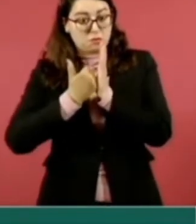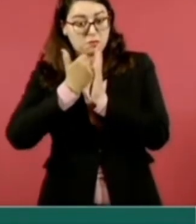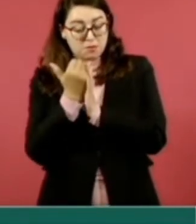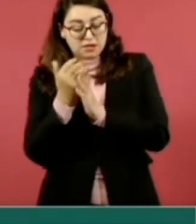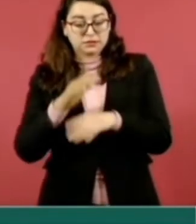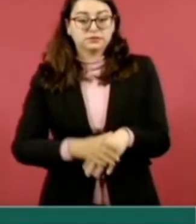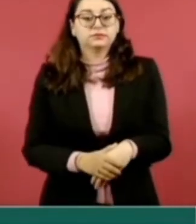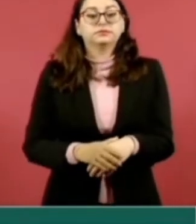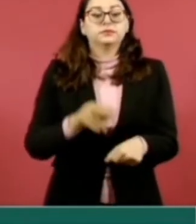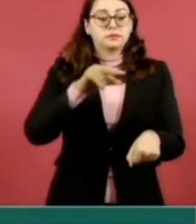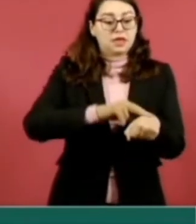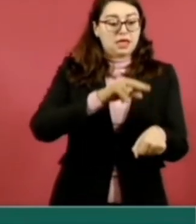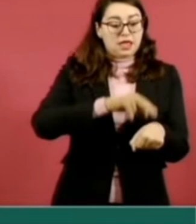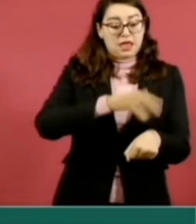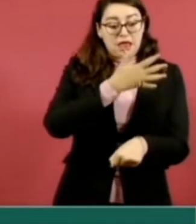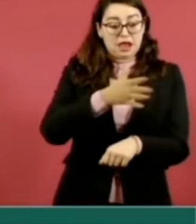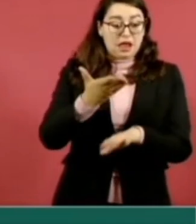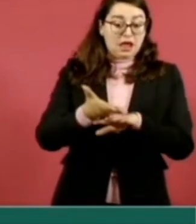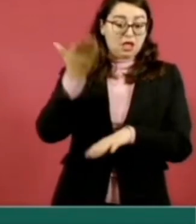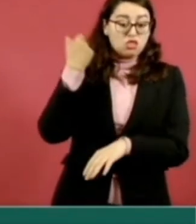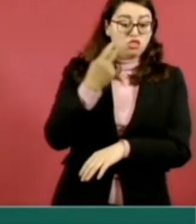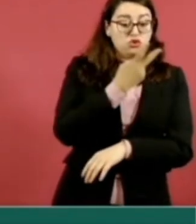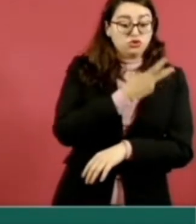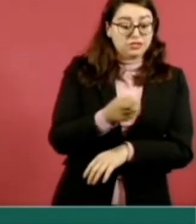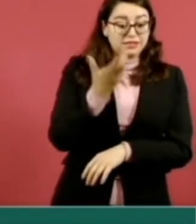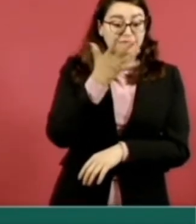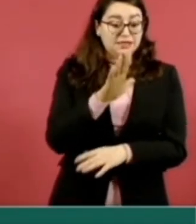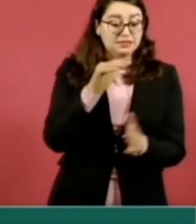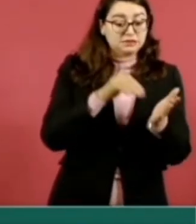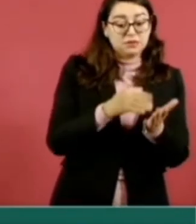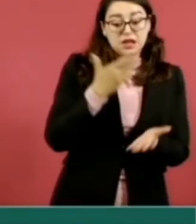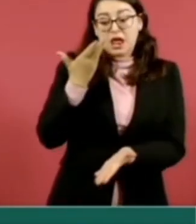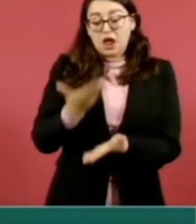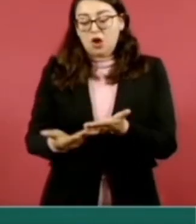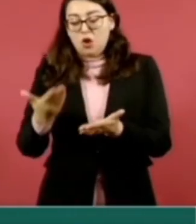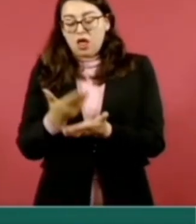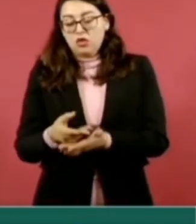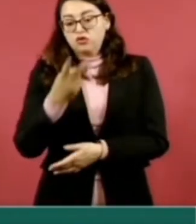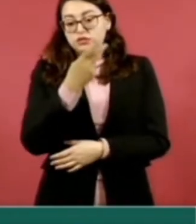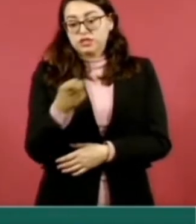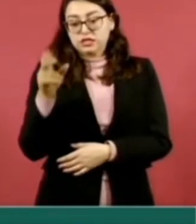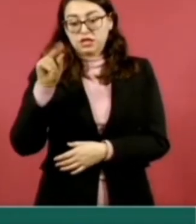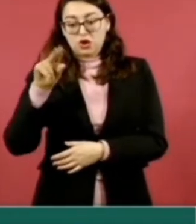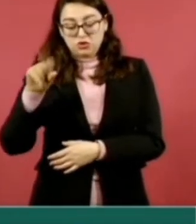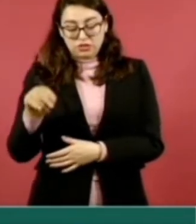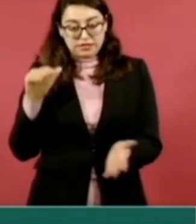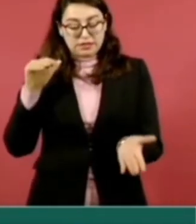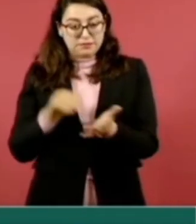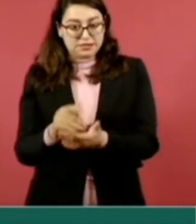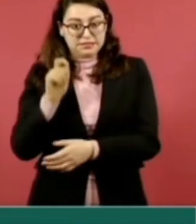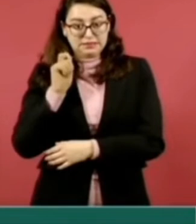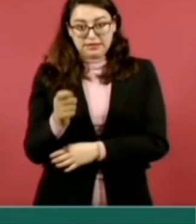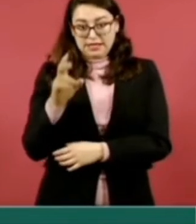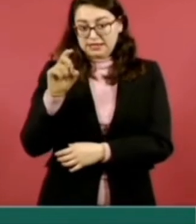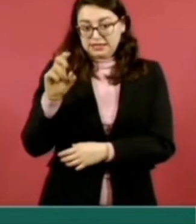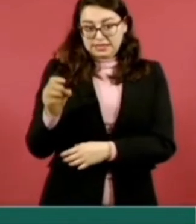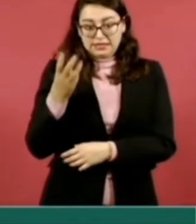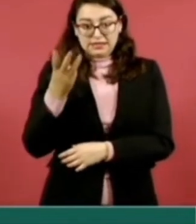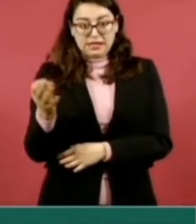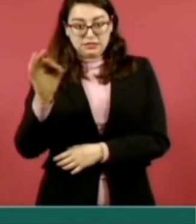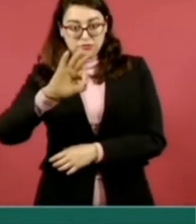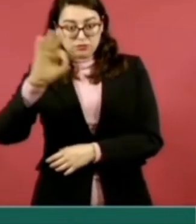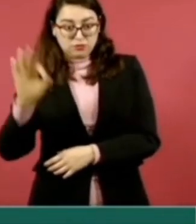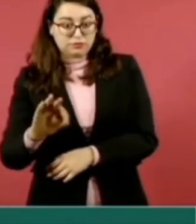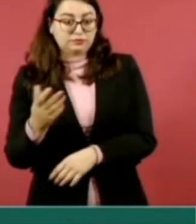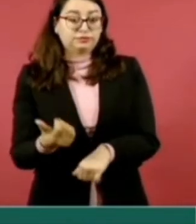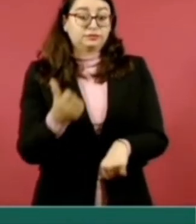medicina familiar pasaron de 210 mil a 280 mil, un incremento del 33 por ciento. Y las cirugías pasaron